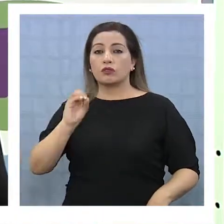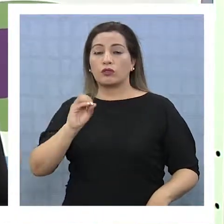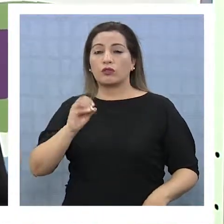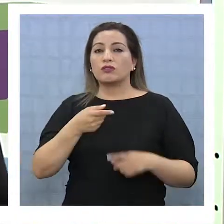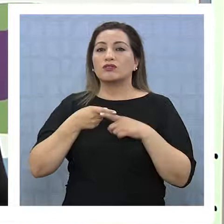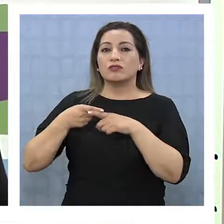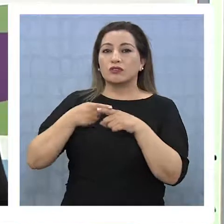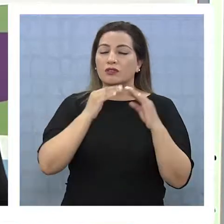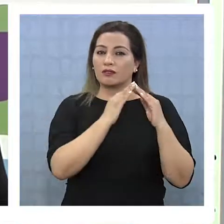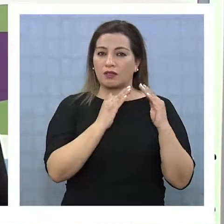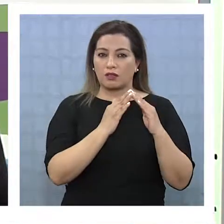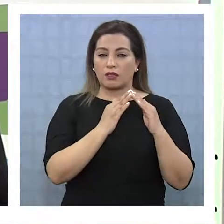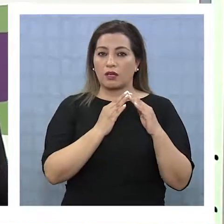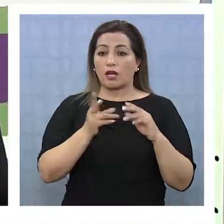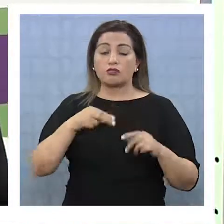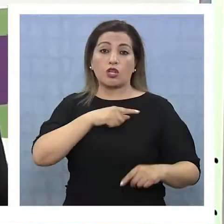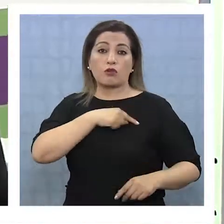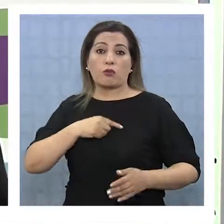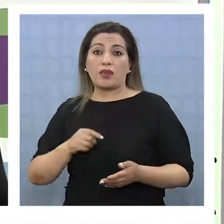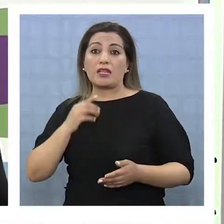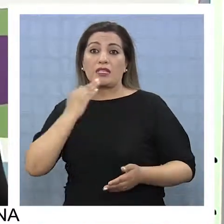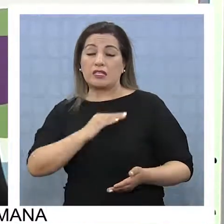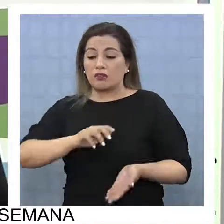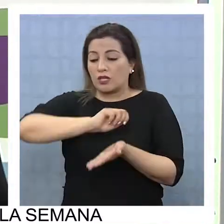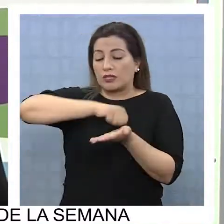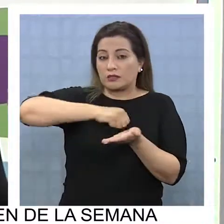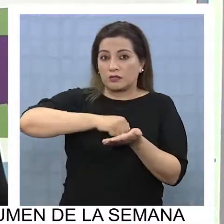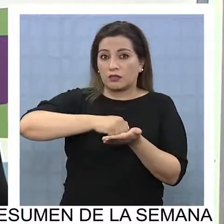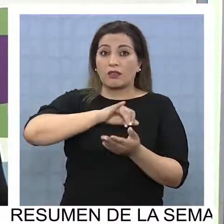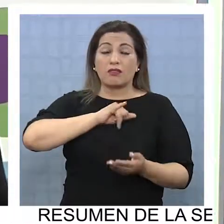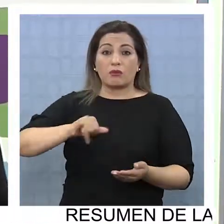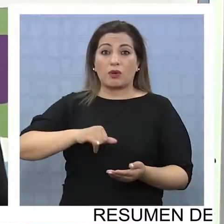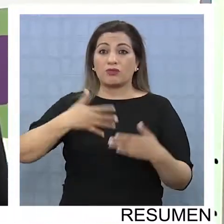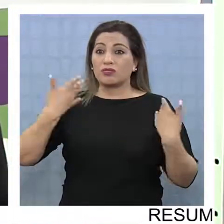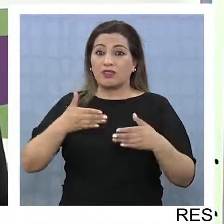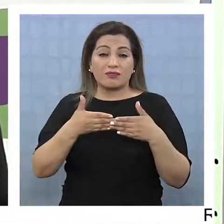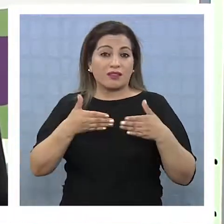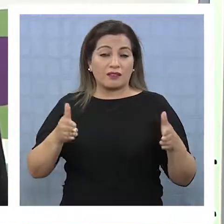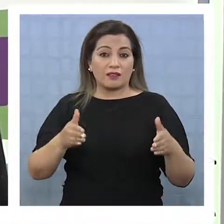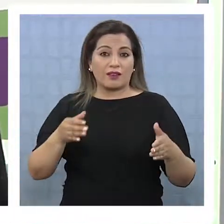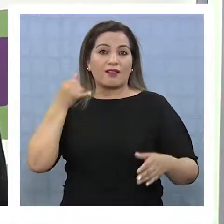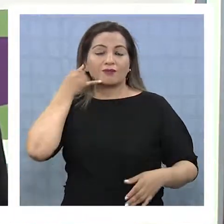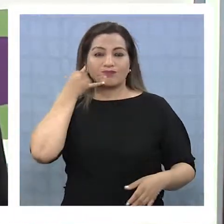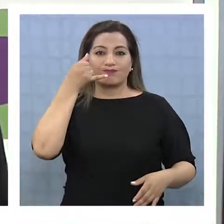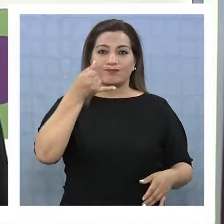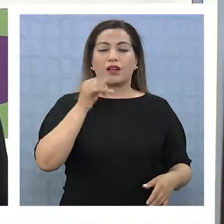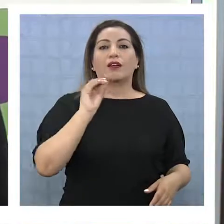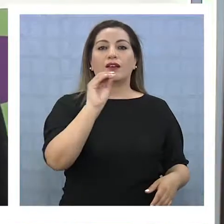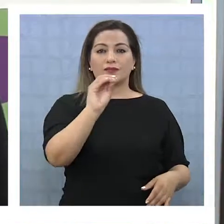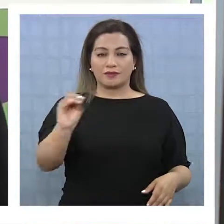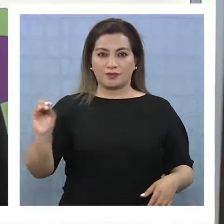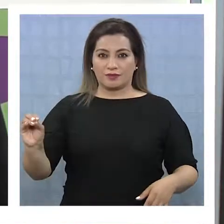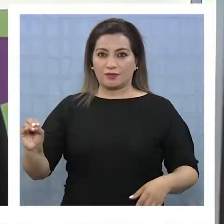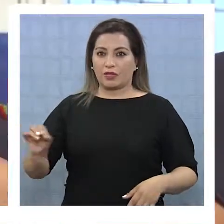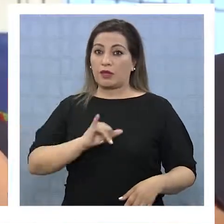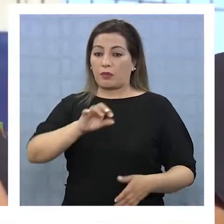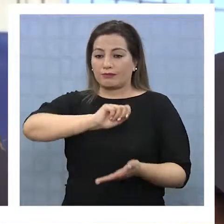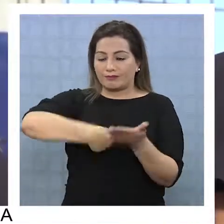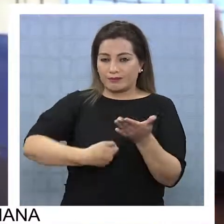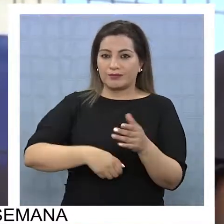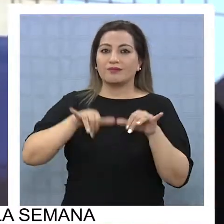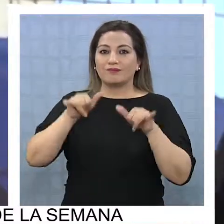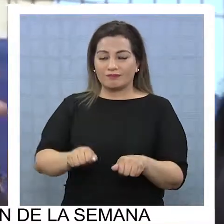la nómina, se le deja inscrito y una vez que haya cupo disponible, el caso de no haber, una vez que haya cupo se matricula.